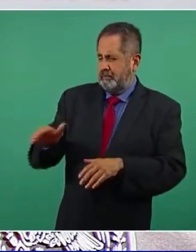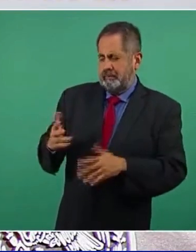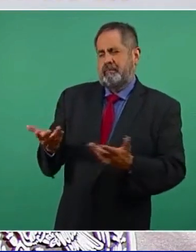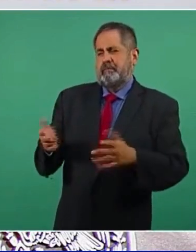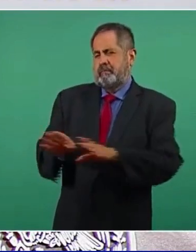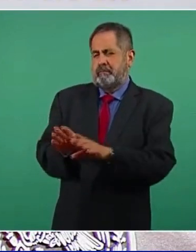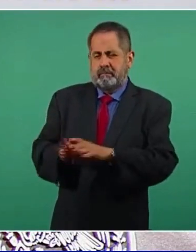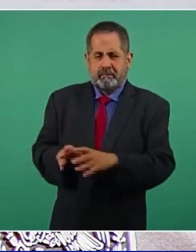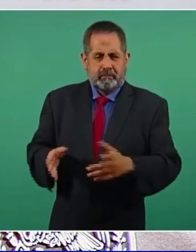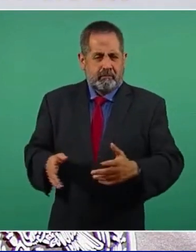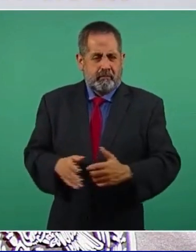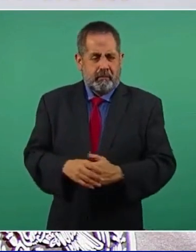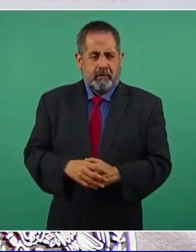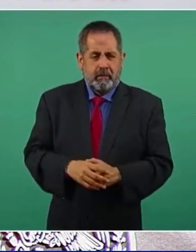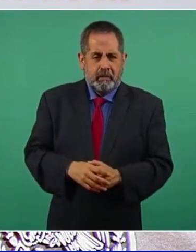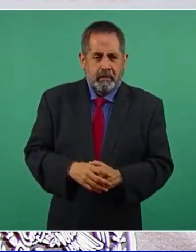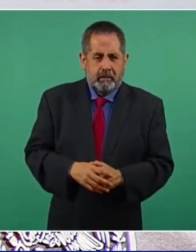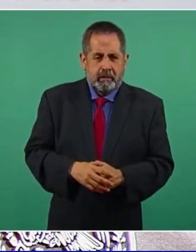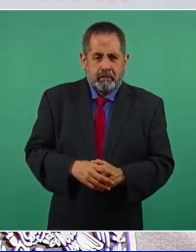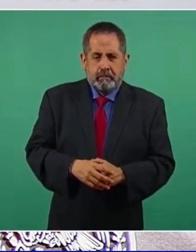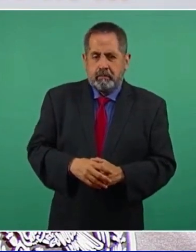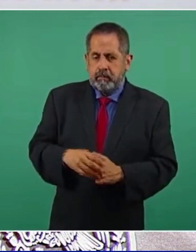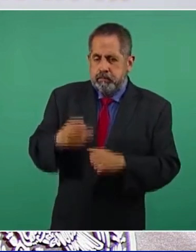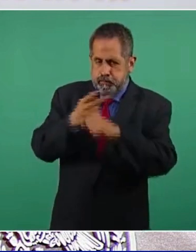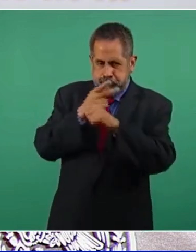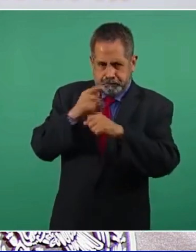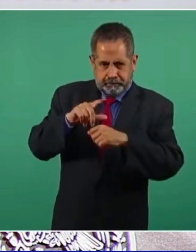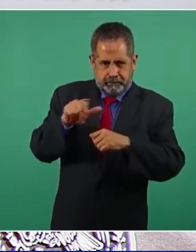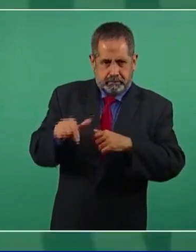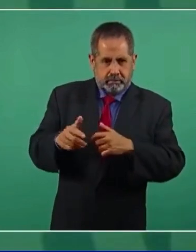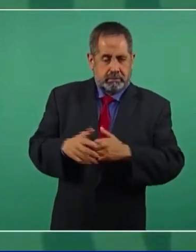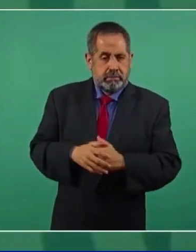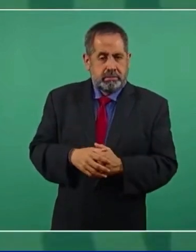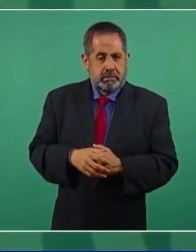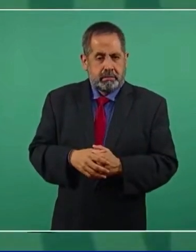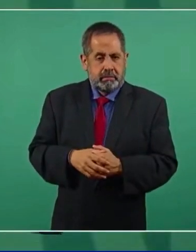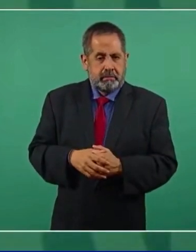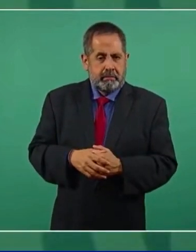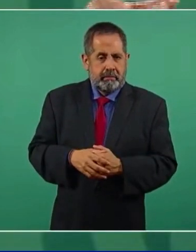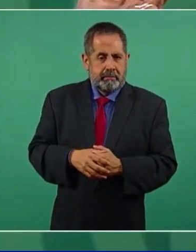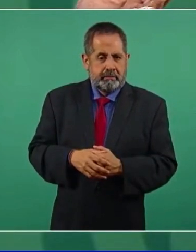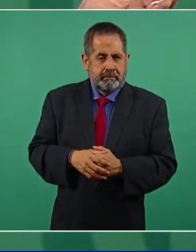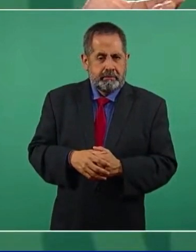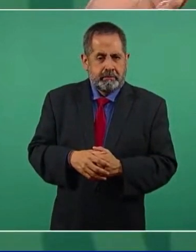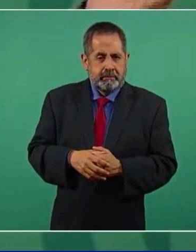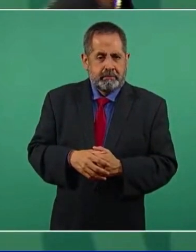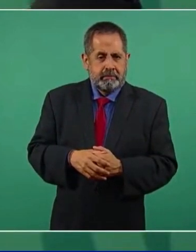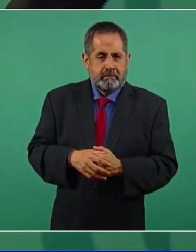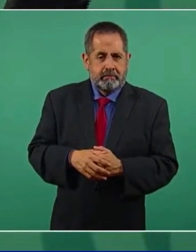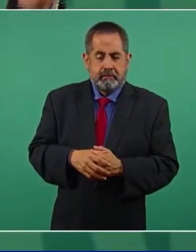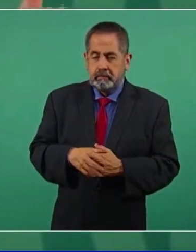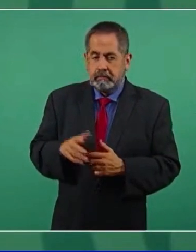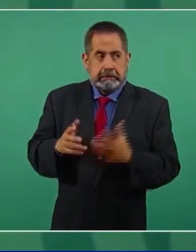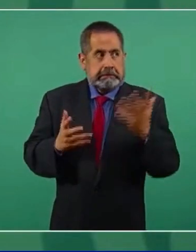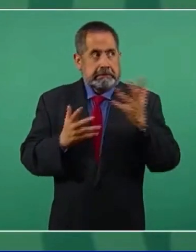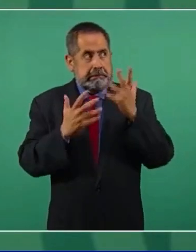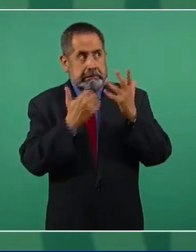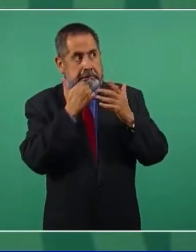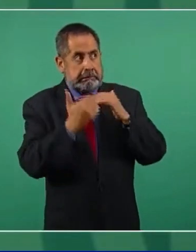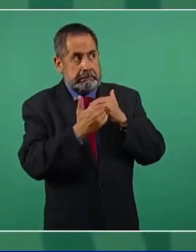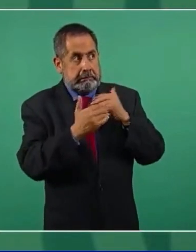y luego modifican